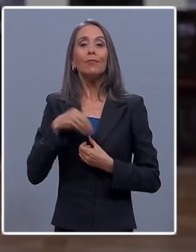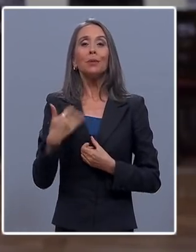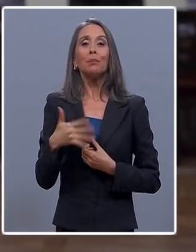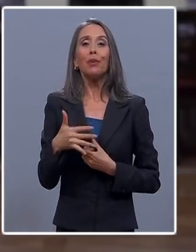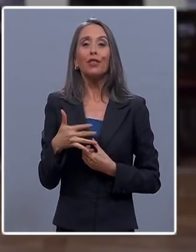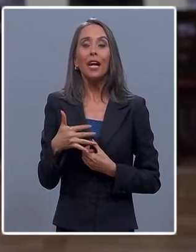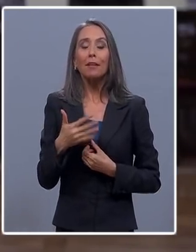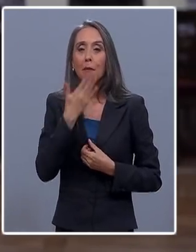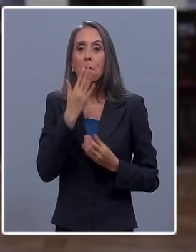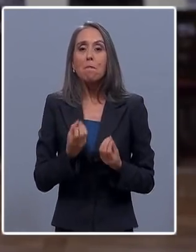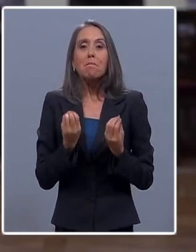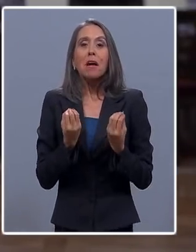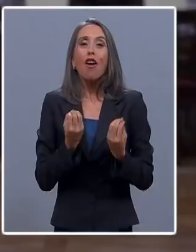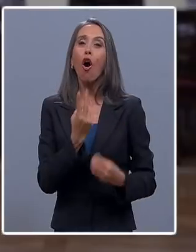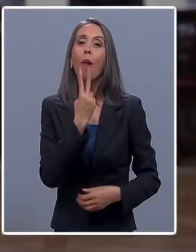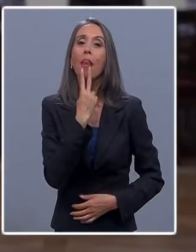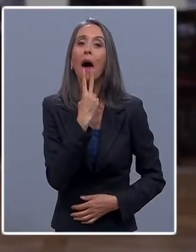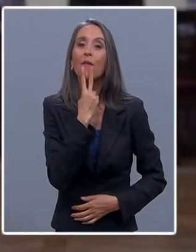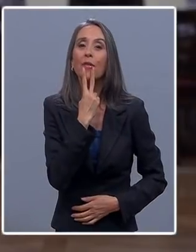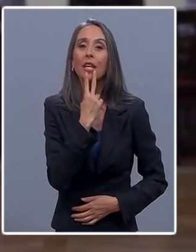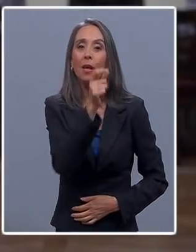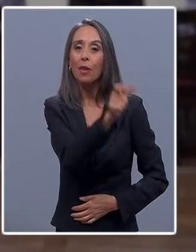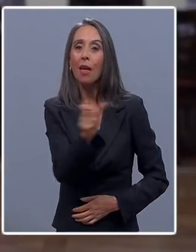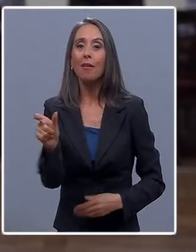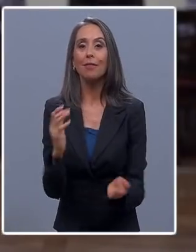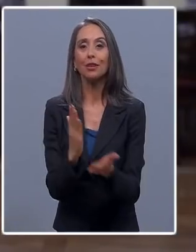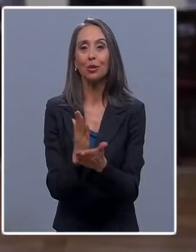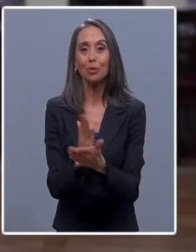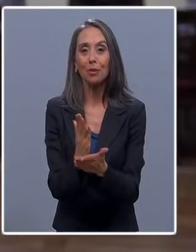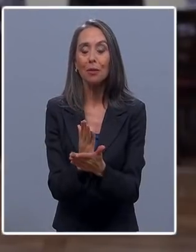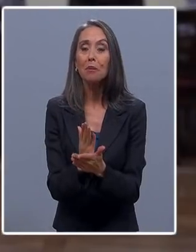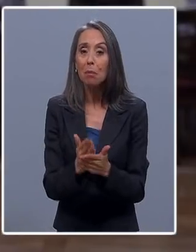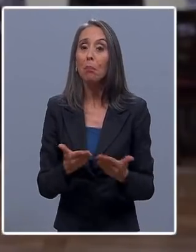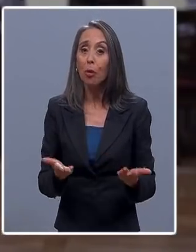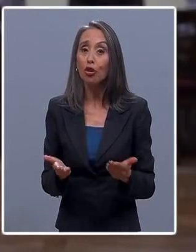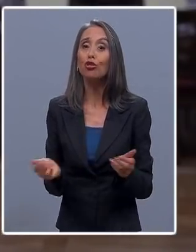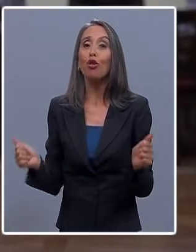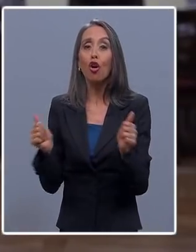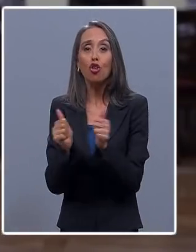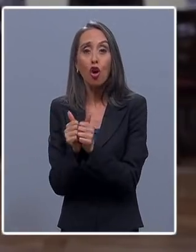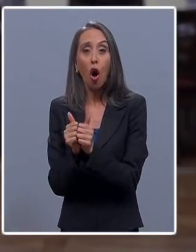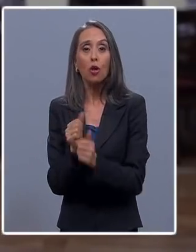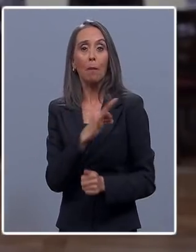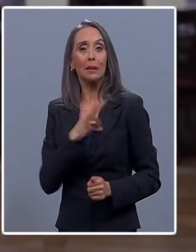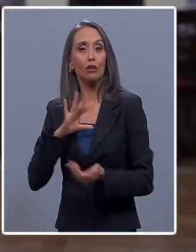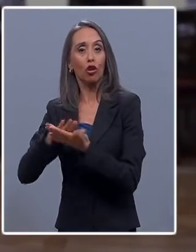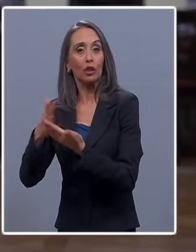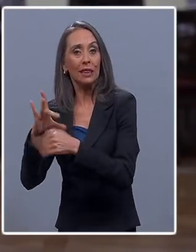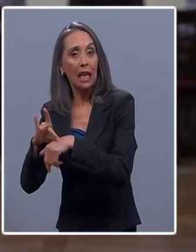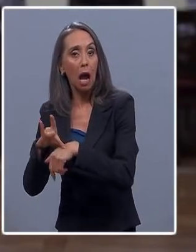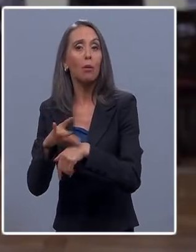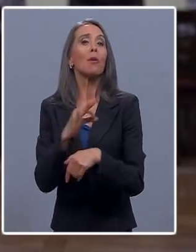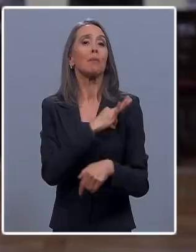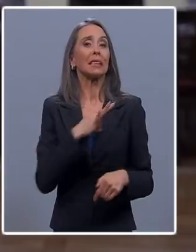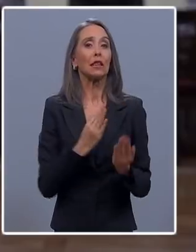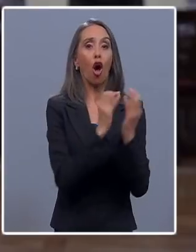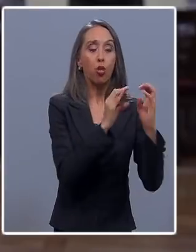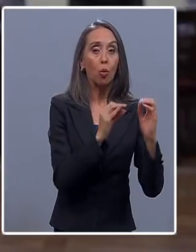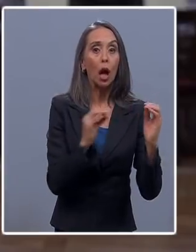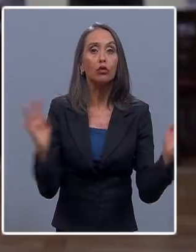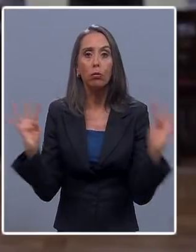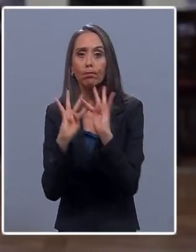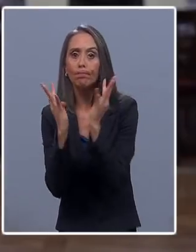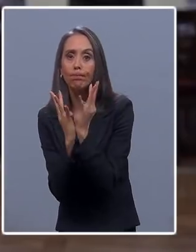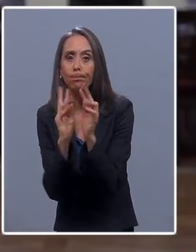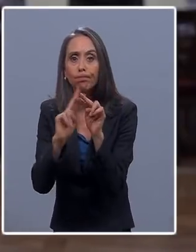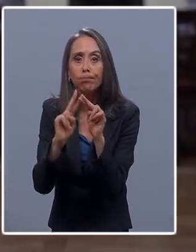y enriquecen la vida de los estudiantes. Por eso, en conjunto con los Ministerios de Educación y Salud hemos elaborado